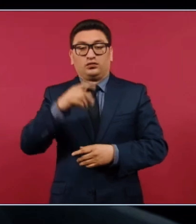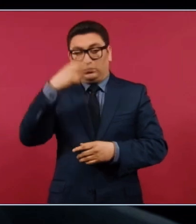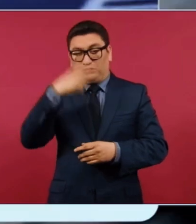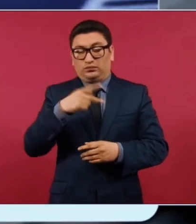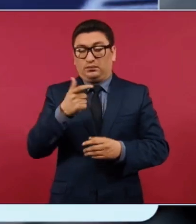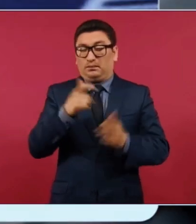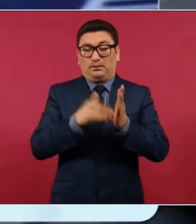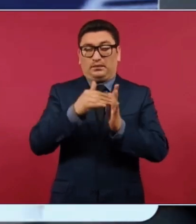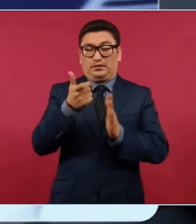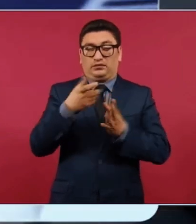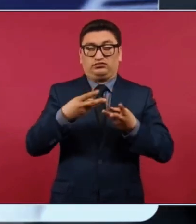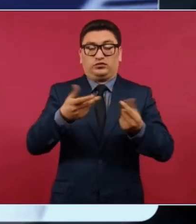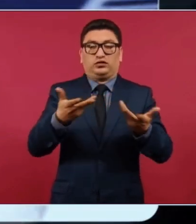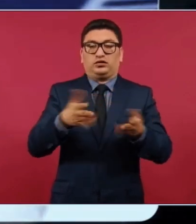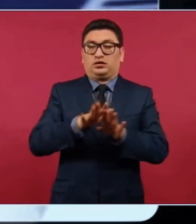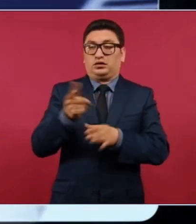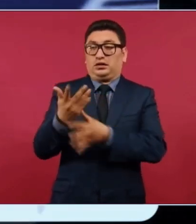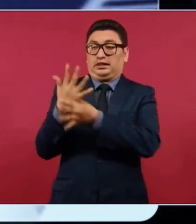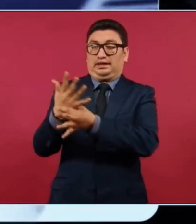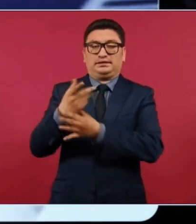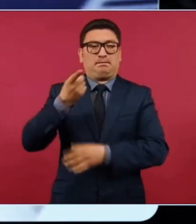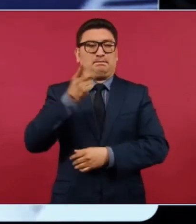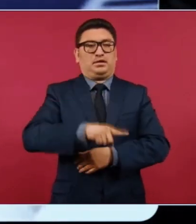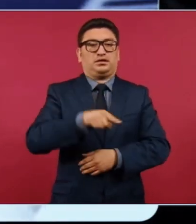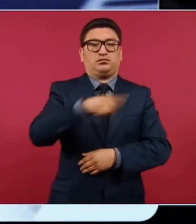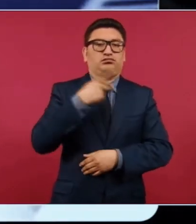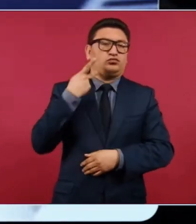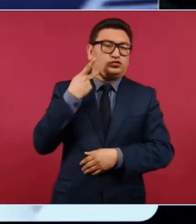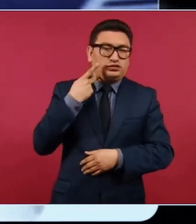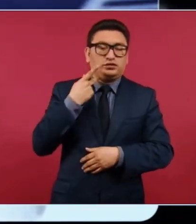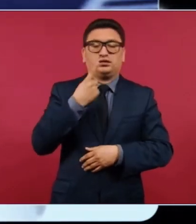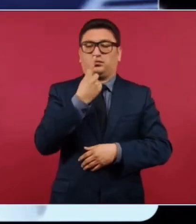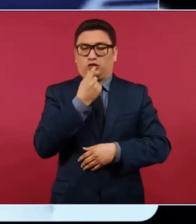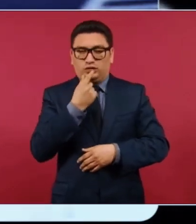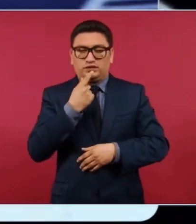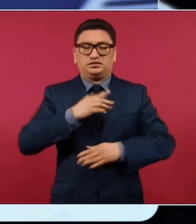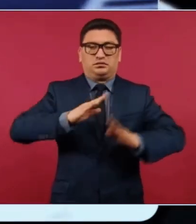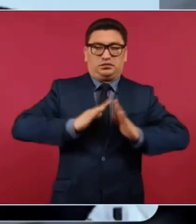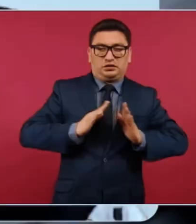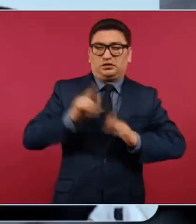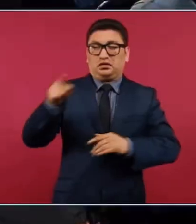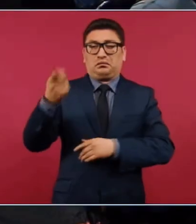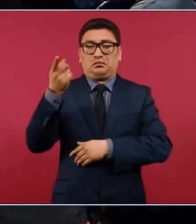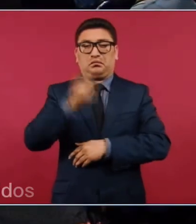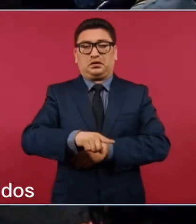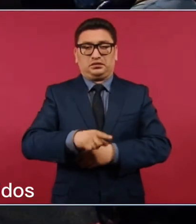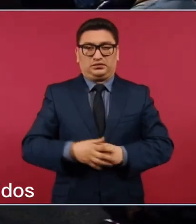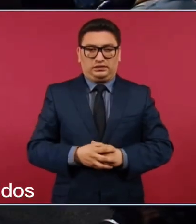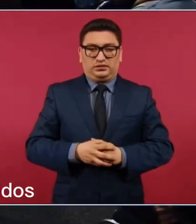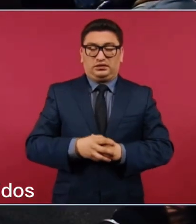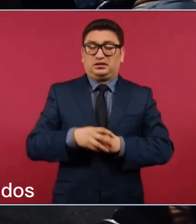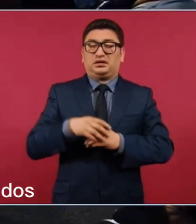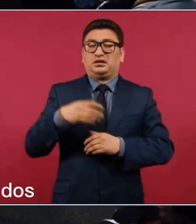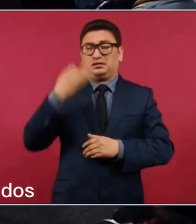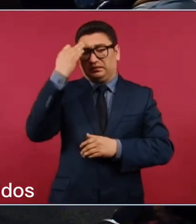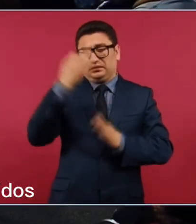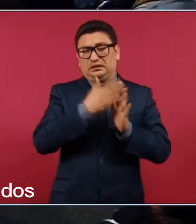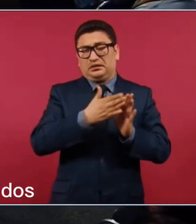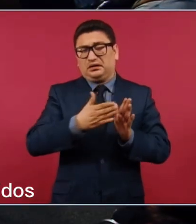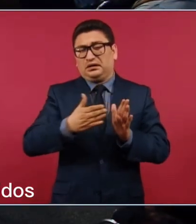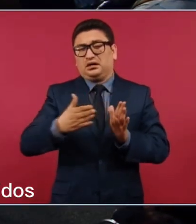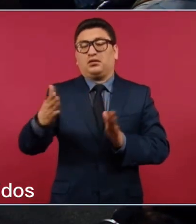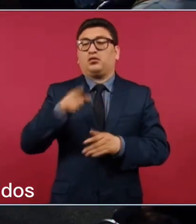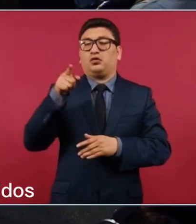pesos. Y lo que él decía lo hacían los políticos, lo hacían los policías, lo hacían los militares. Y que durante todo ese tiempo